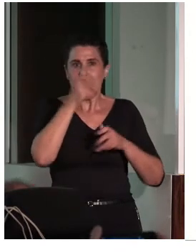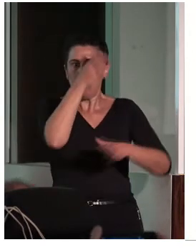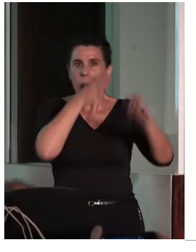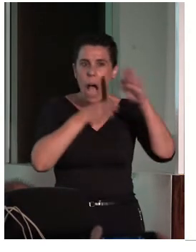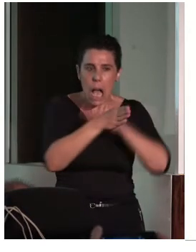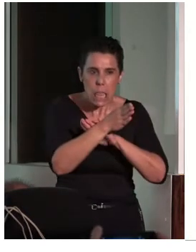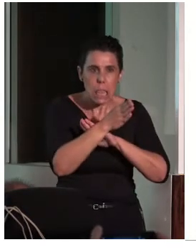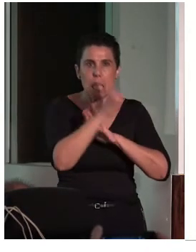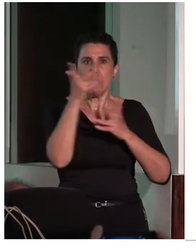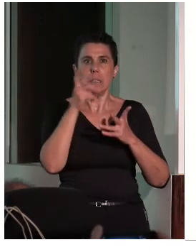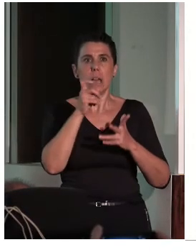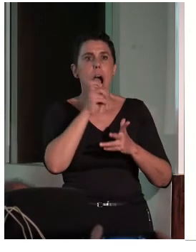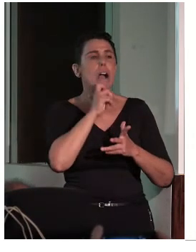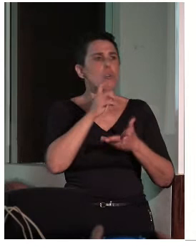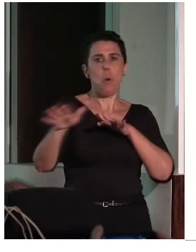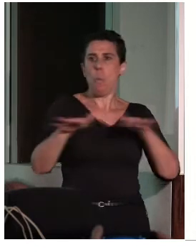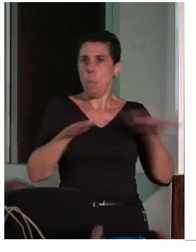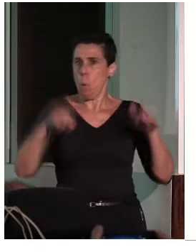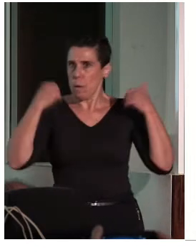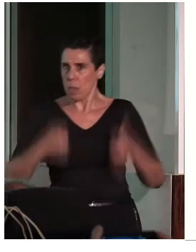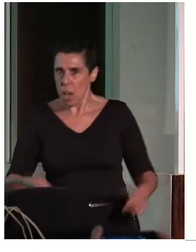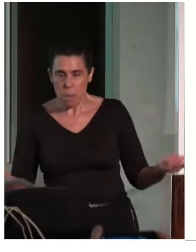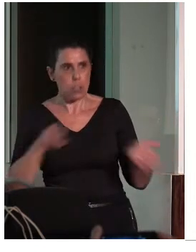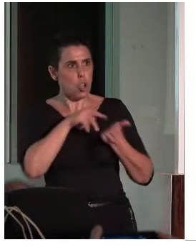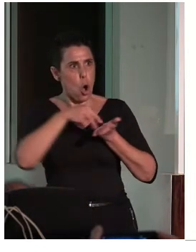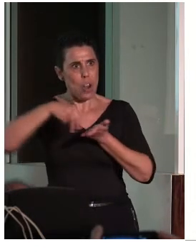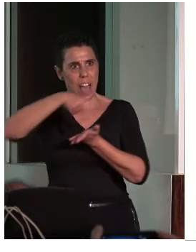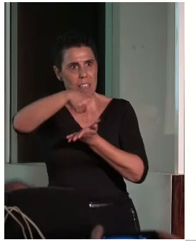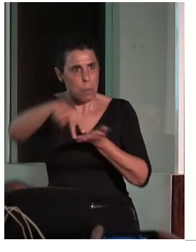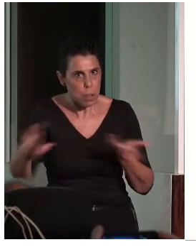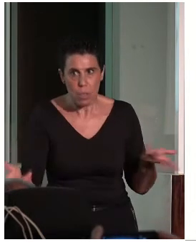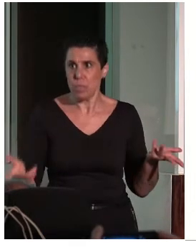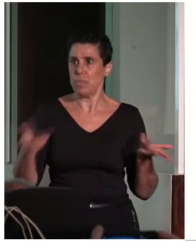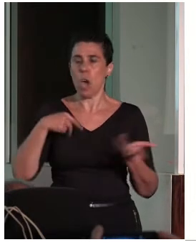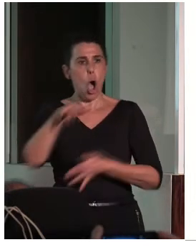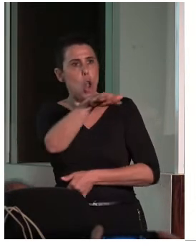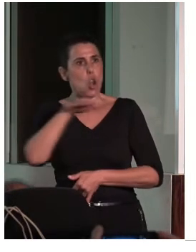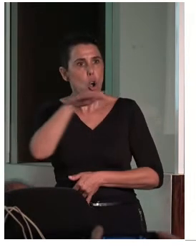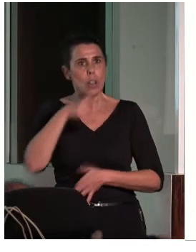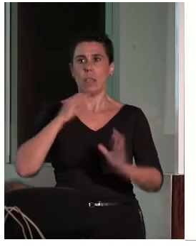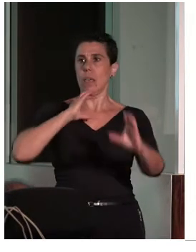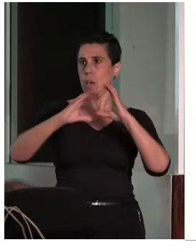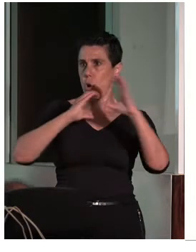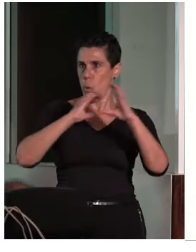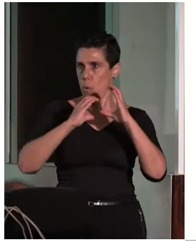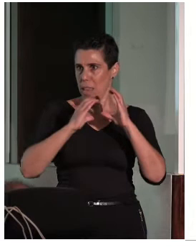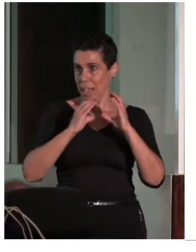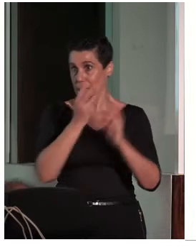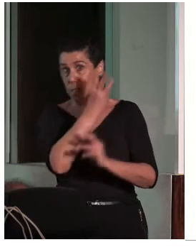de desenvolvimiento de una persona, de ambulación, aprehensión, localización y comunicación. Y, por tanto,